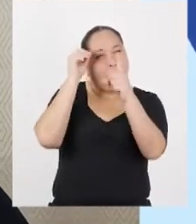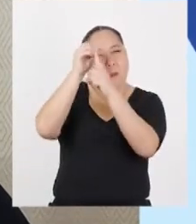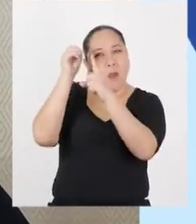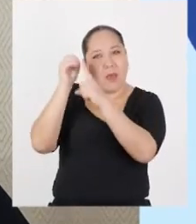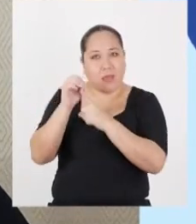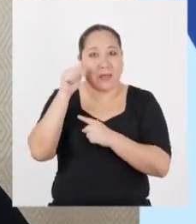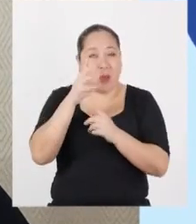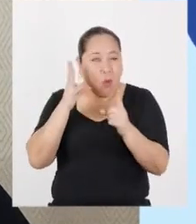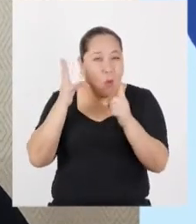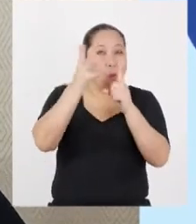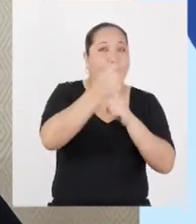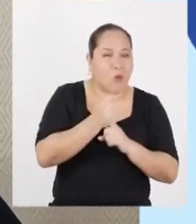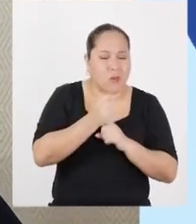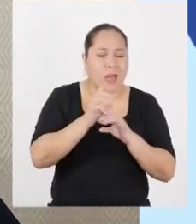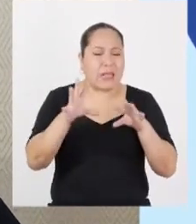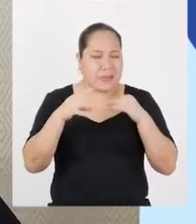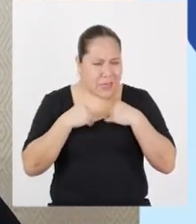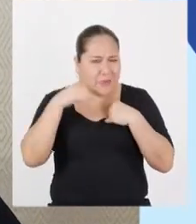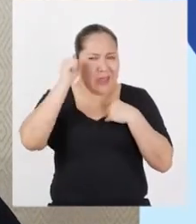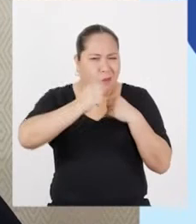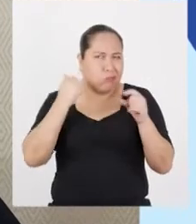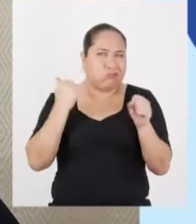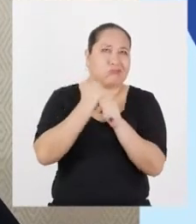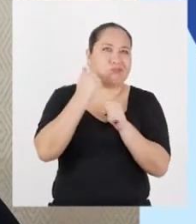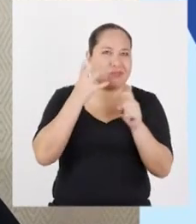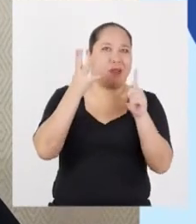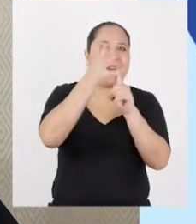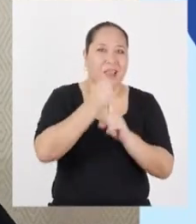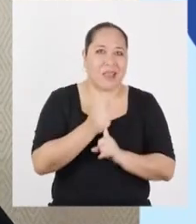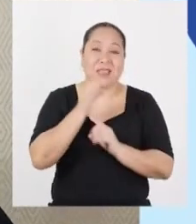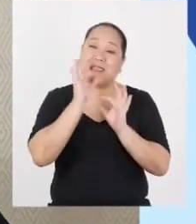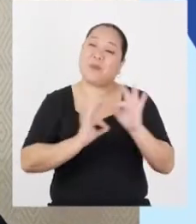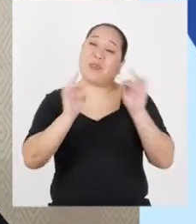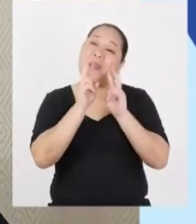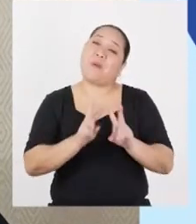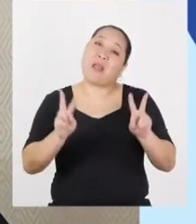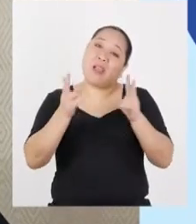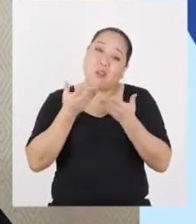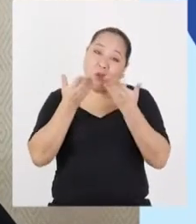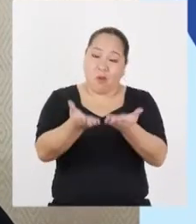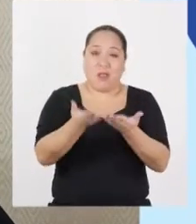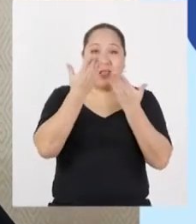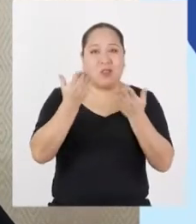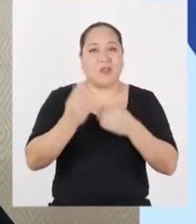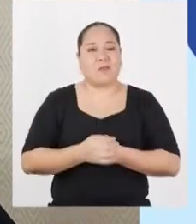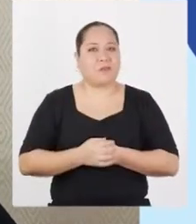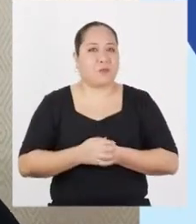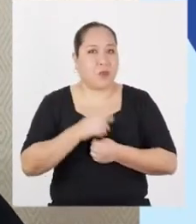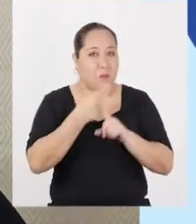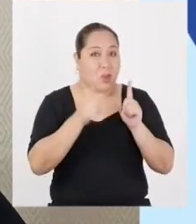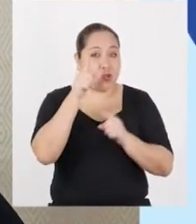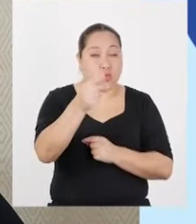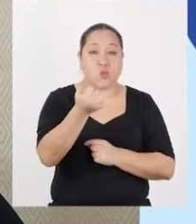Y si aciertas en algo, reconoce tus logros. Es importante valorar nuestros aciertos. Por el contrario,